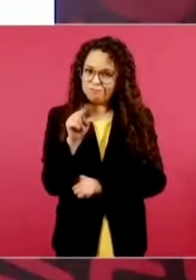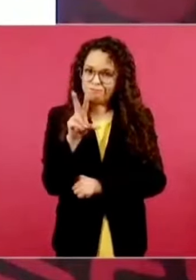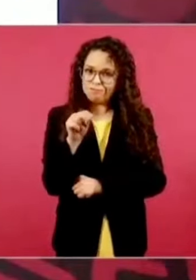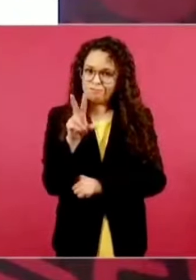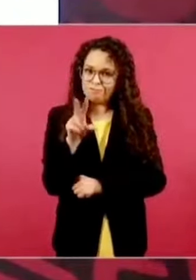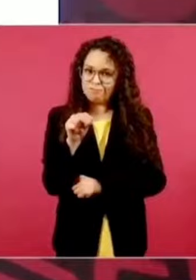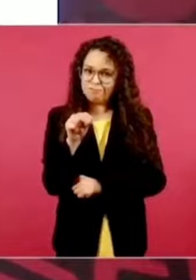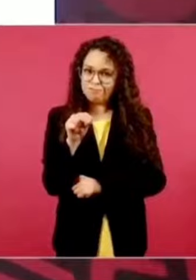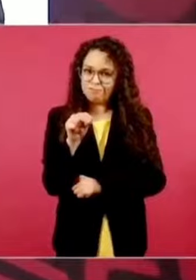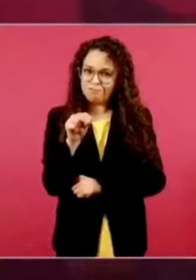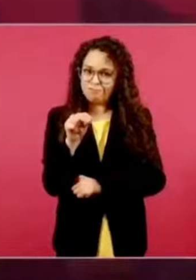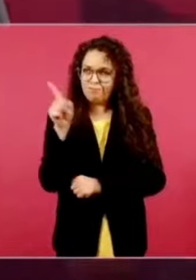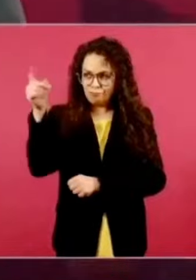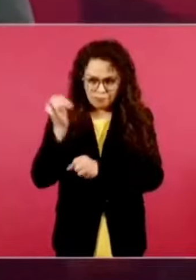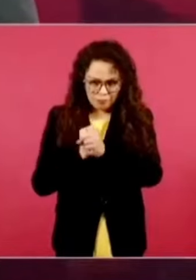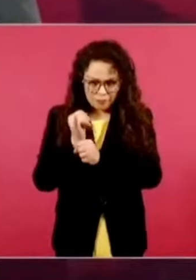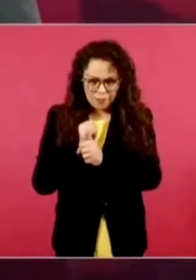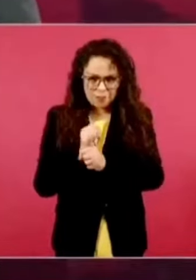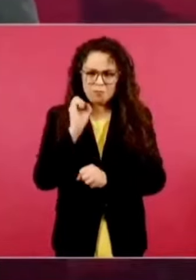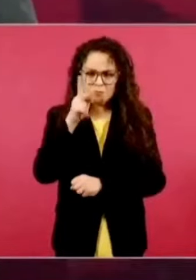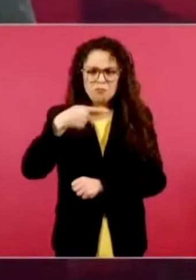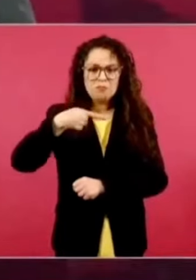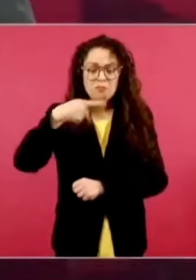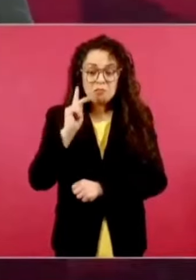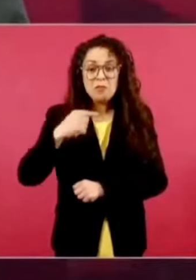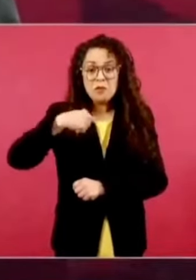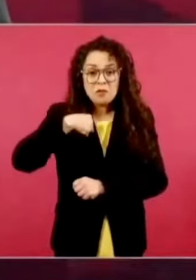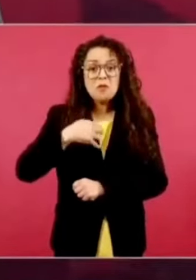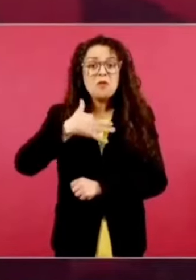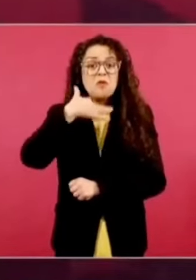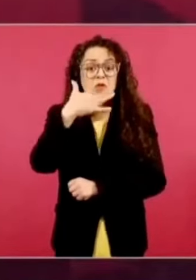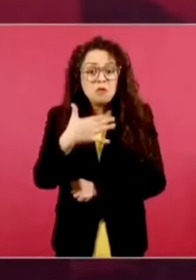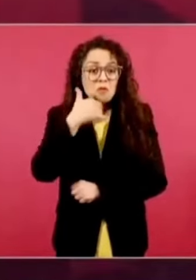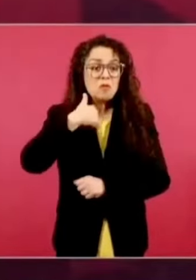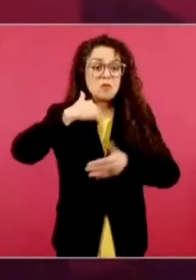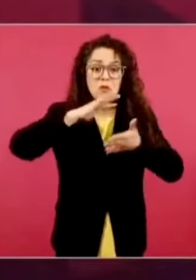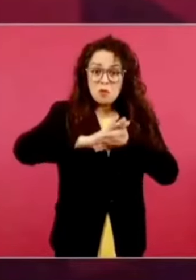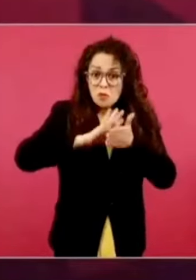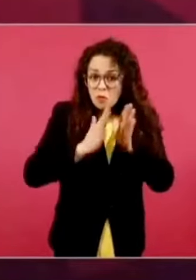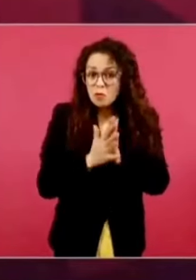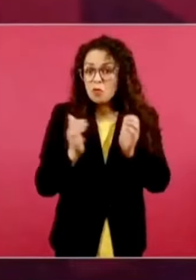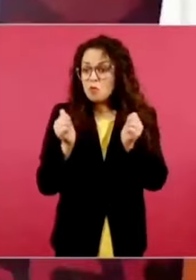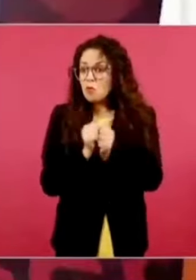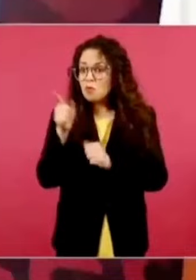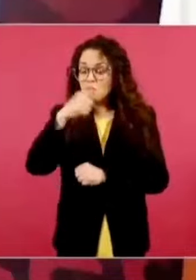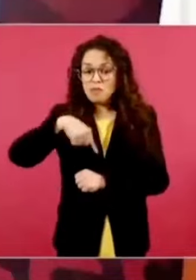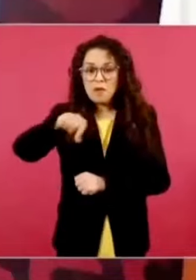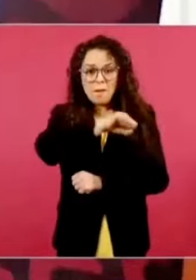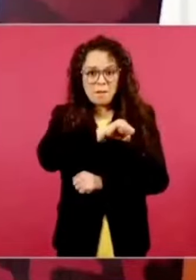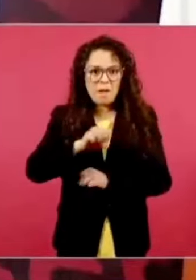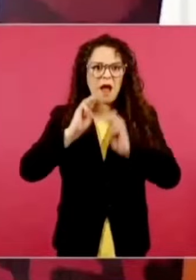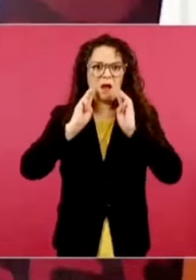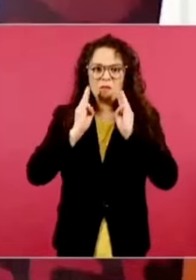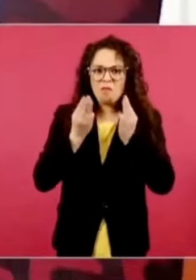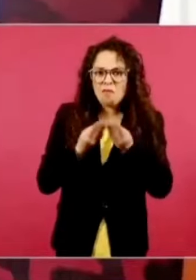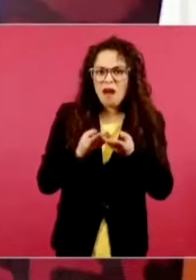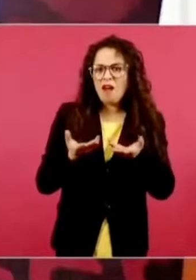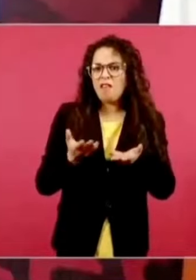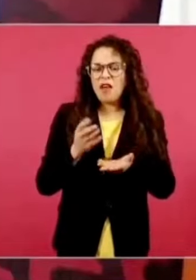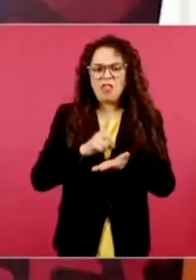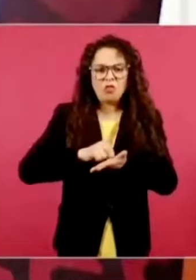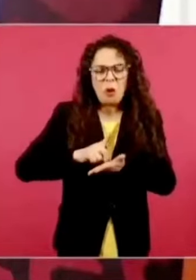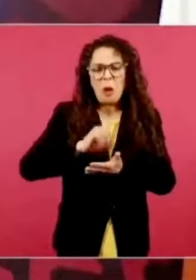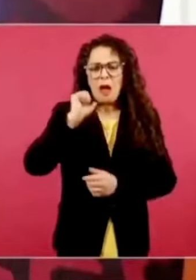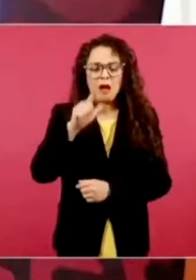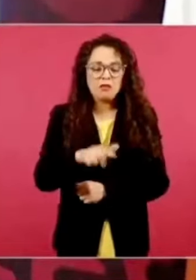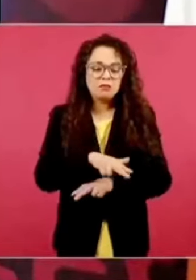ni tenemos relaciones de complicidad con nadie y por eso